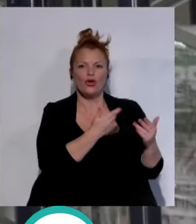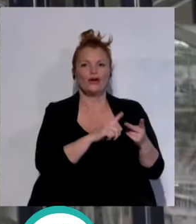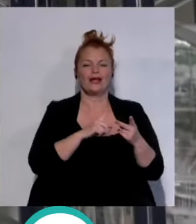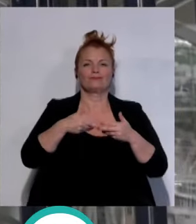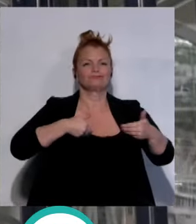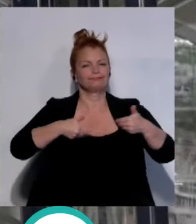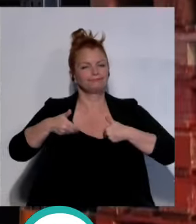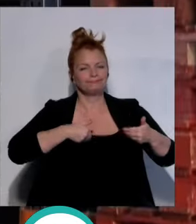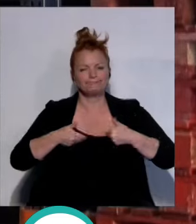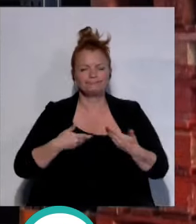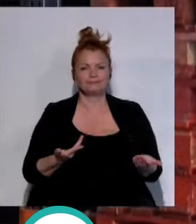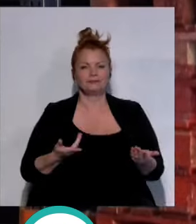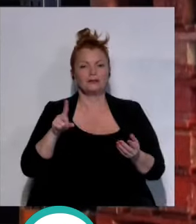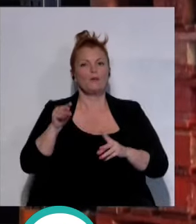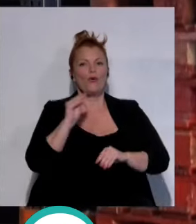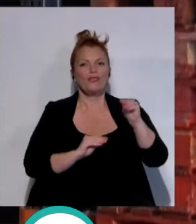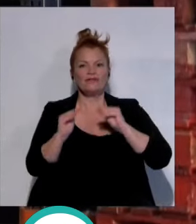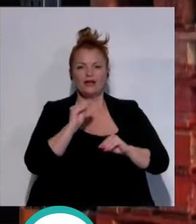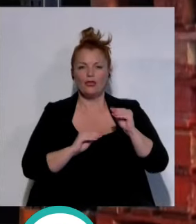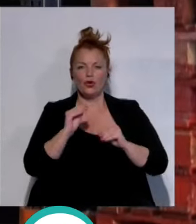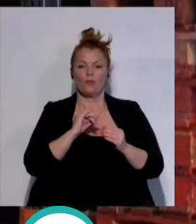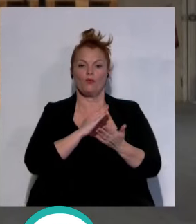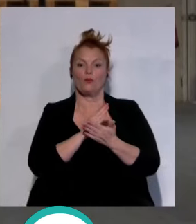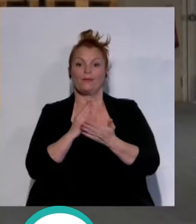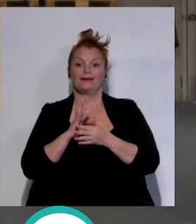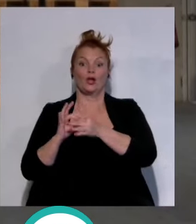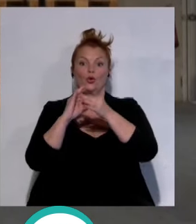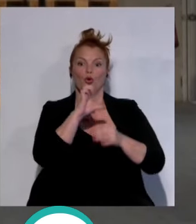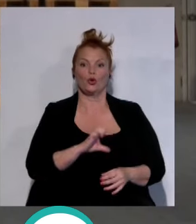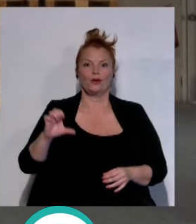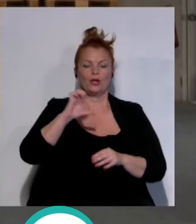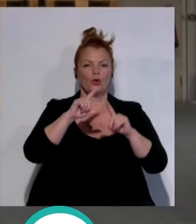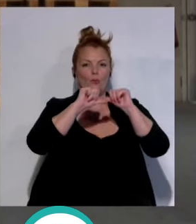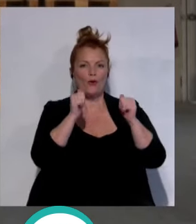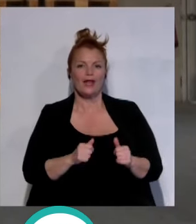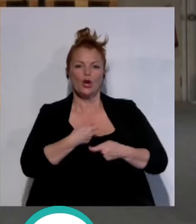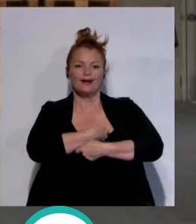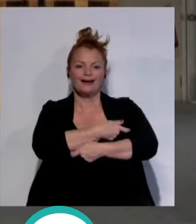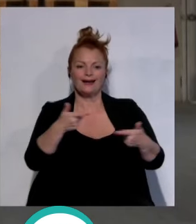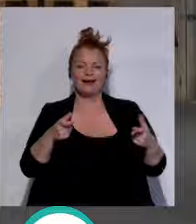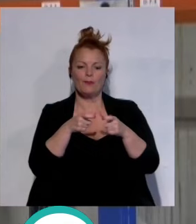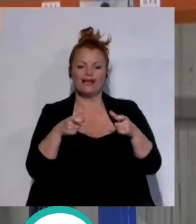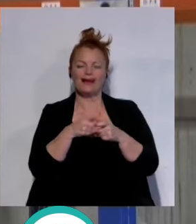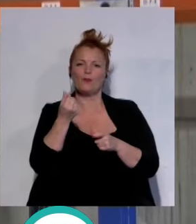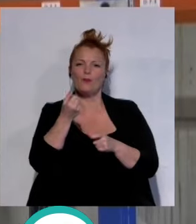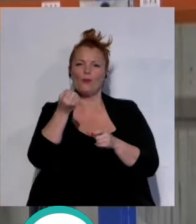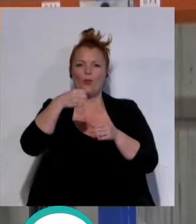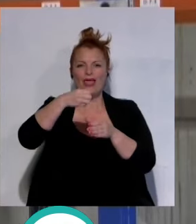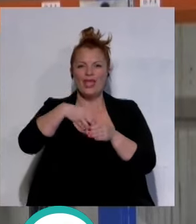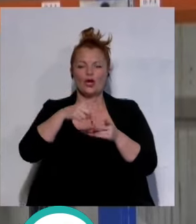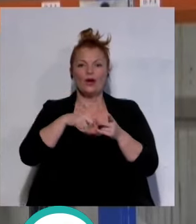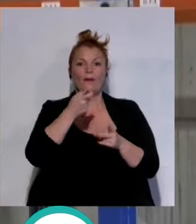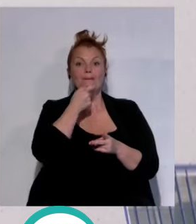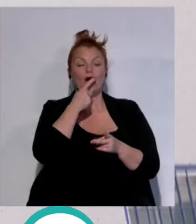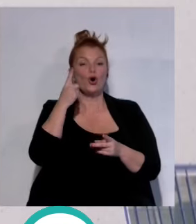de la demanda en paralelo y la modificación por parte de la Unión Europea del modelo de reparto y distribución de las tarjetas monedero están llevando a los